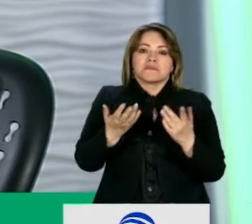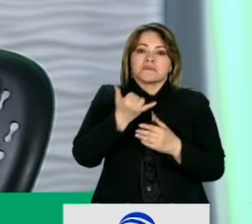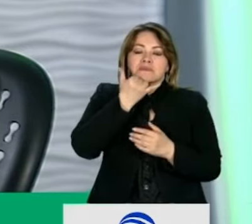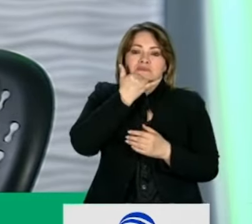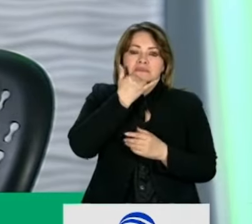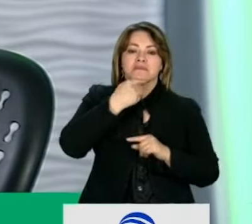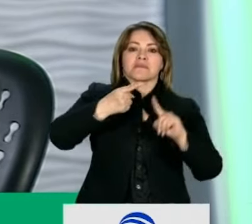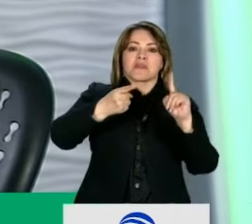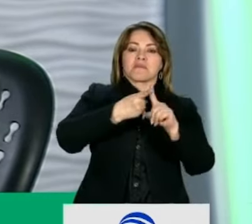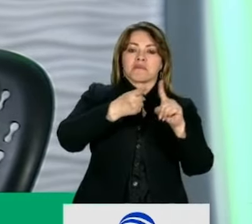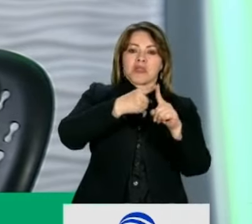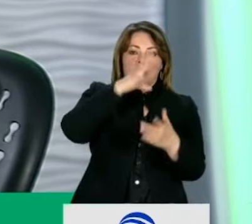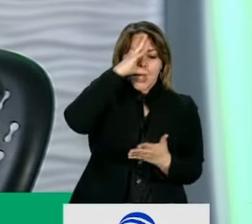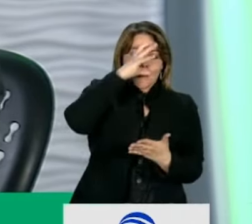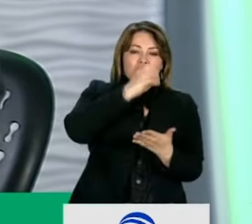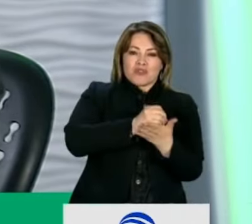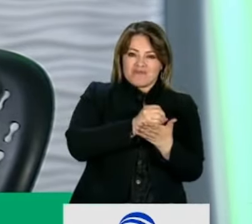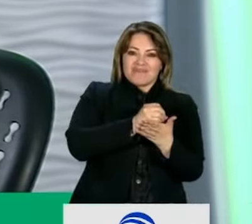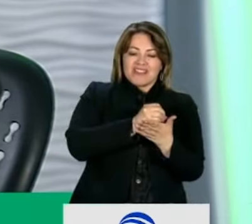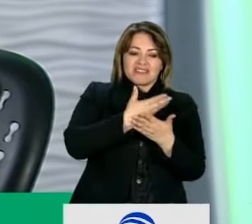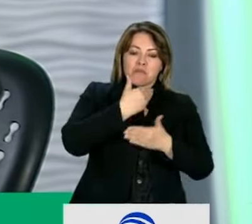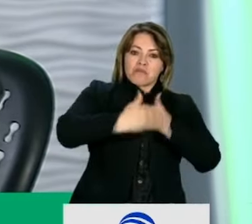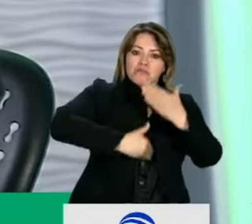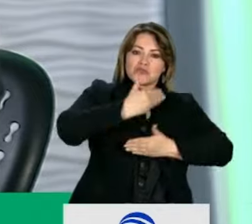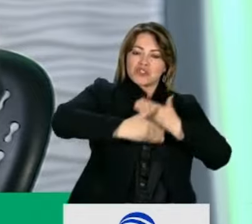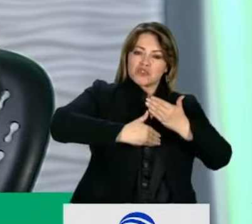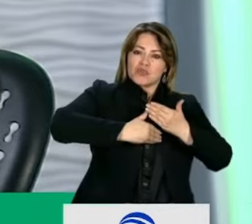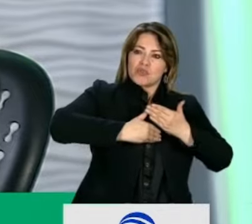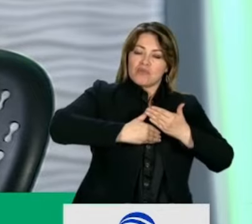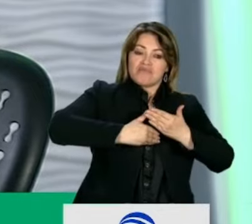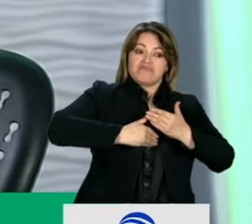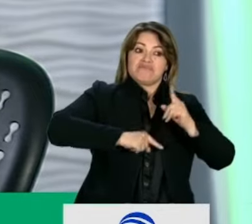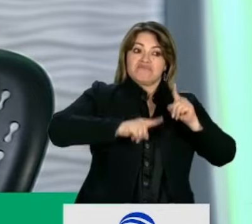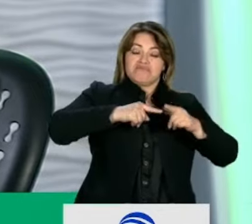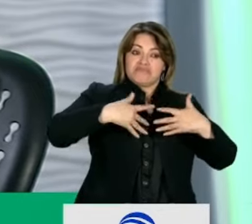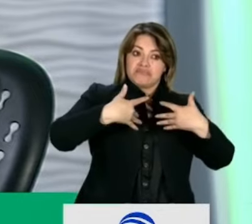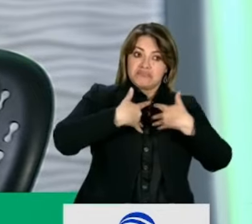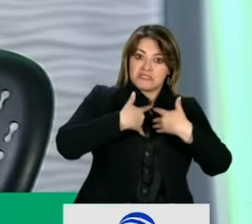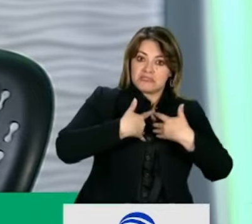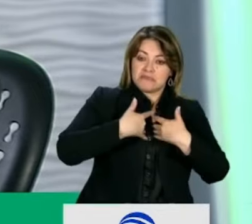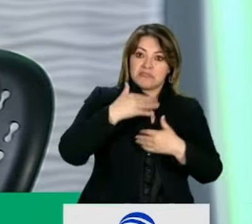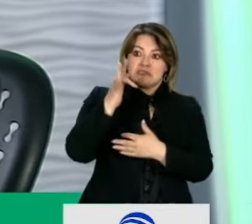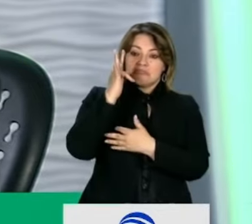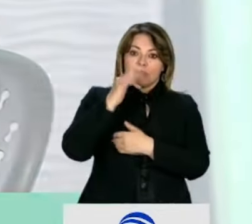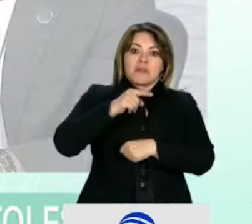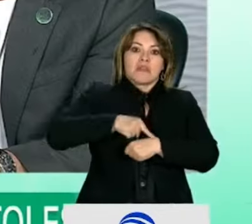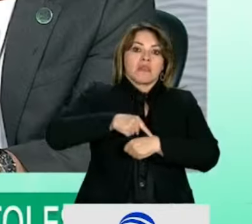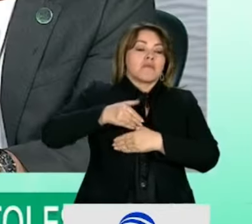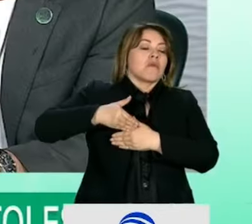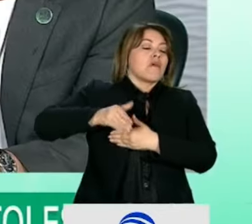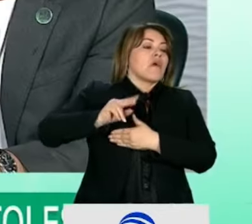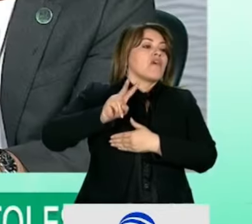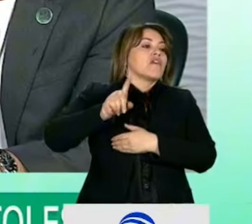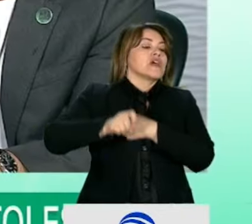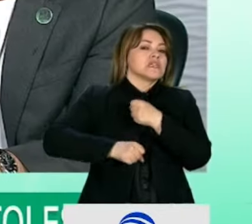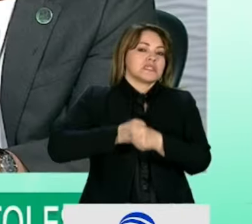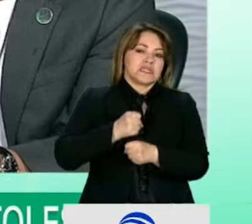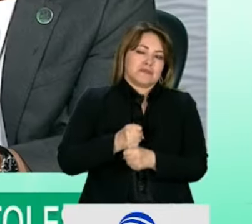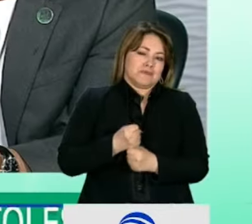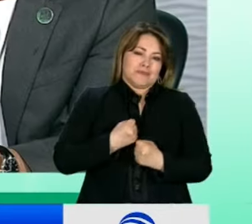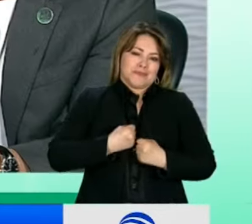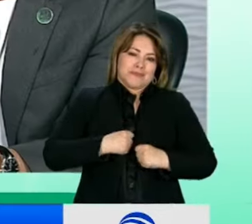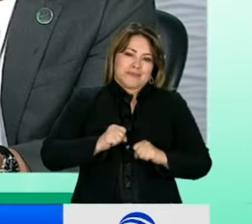instancia de un proceso tan serio, con tantas víctimas, con tantos testimonios, se demore 26 años. Uno no puede abrogarle un